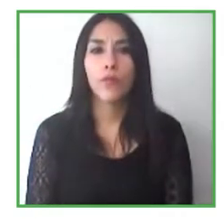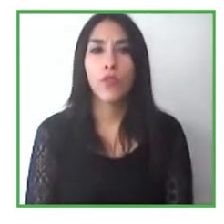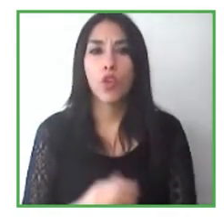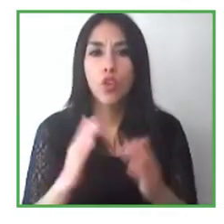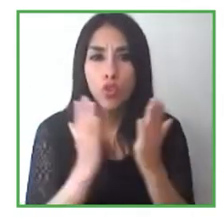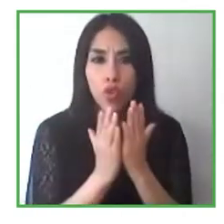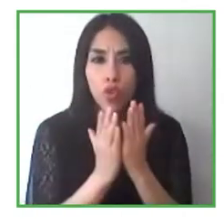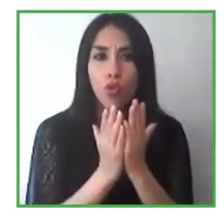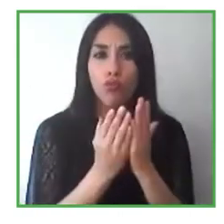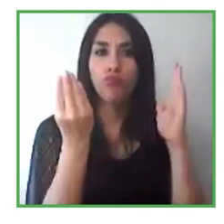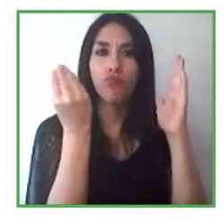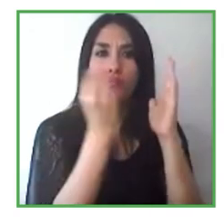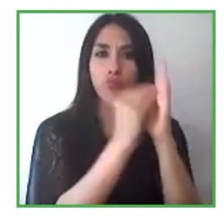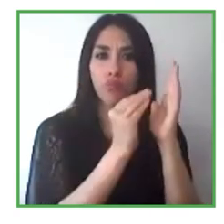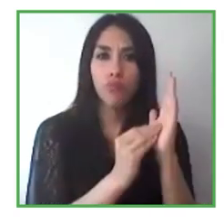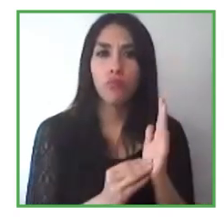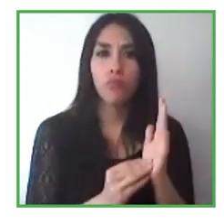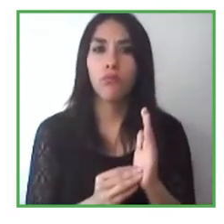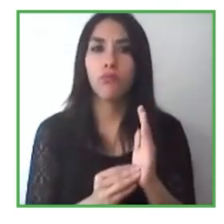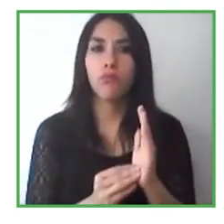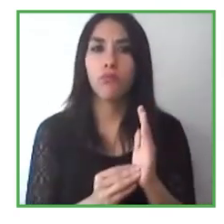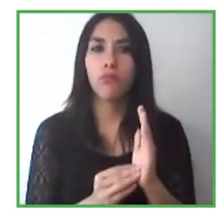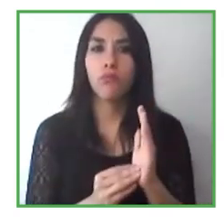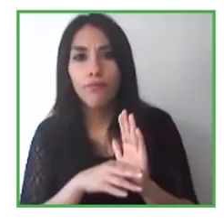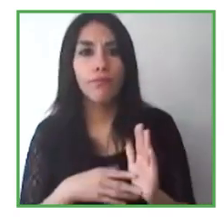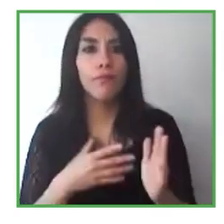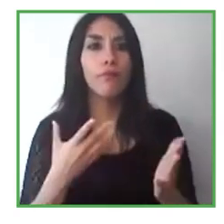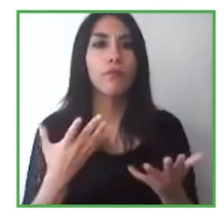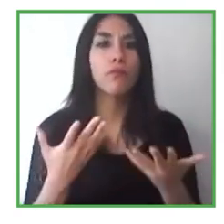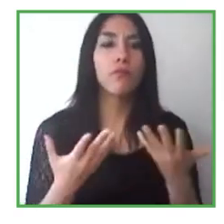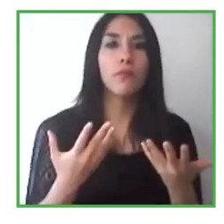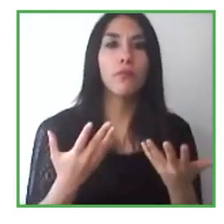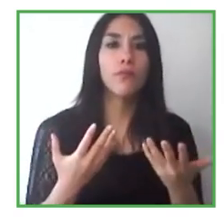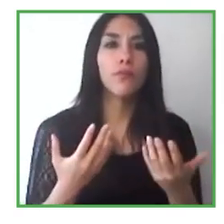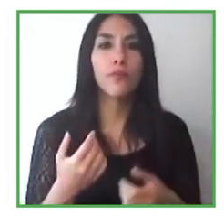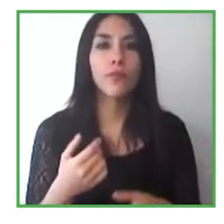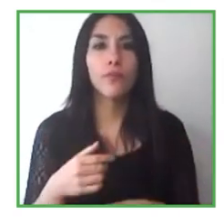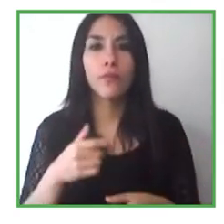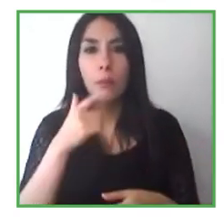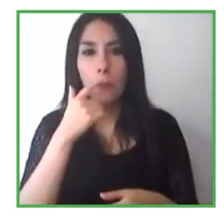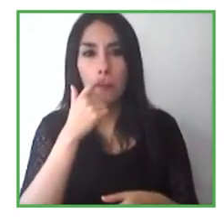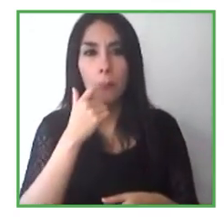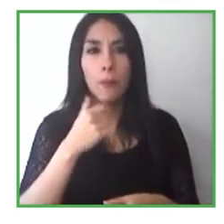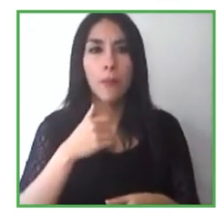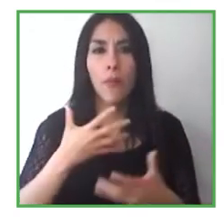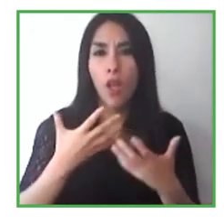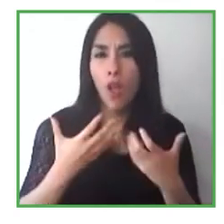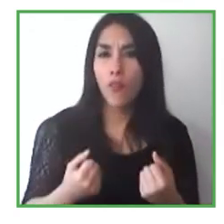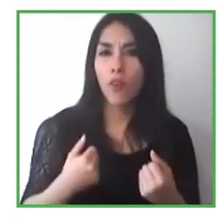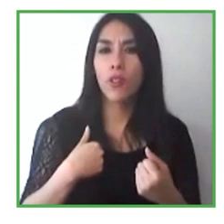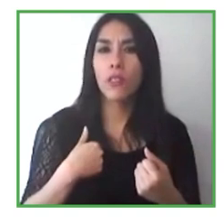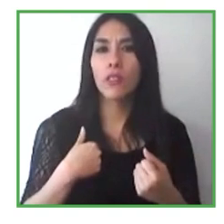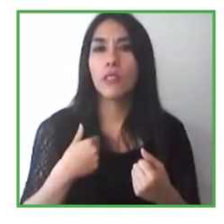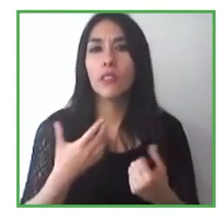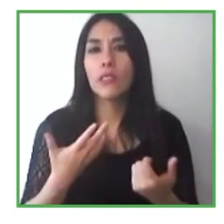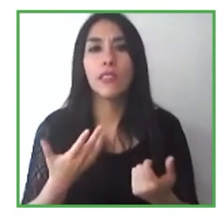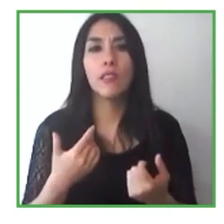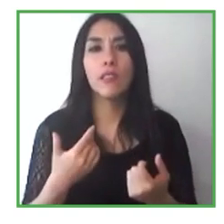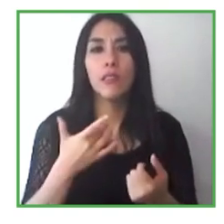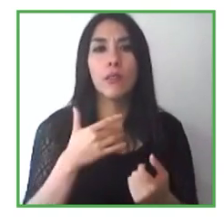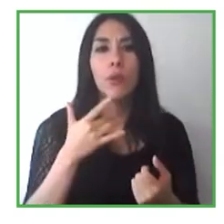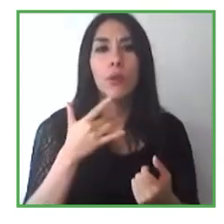herramientas más básicas, más simples, incluyendo las que tenemos desde Office 365, OneDrive, SharePoint, Teams,